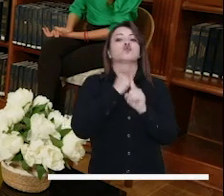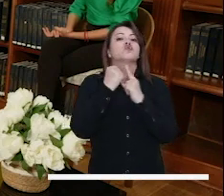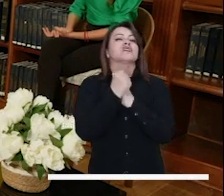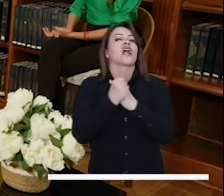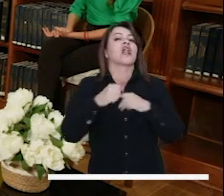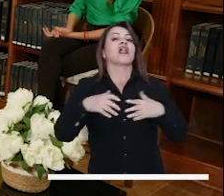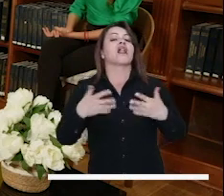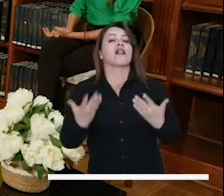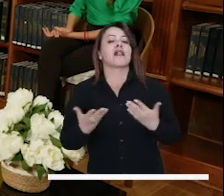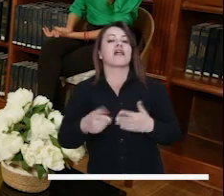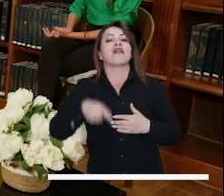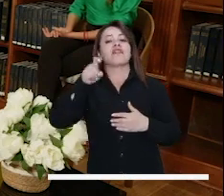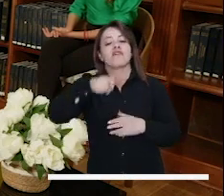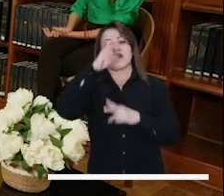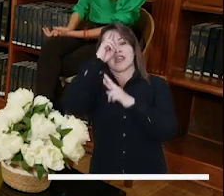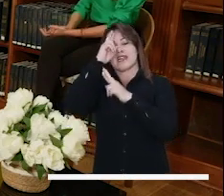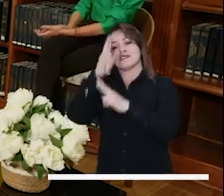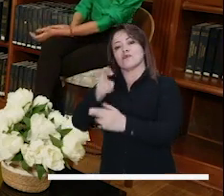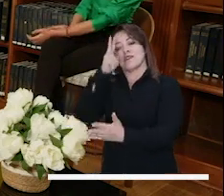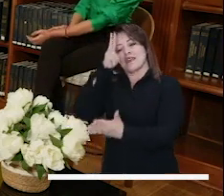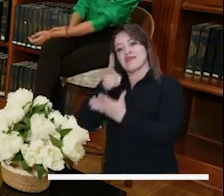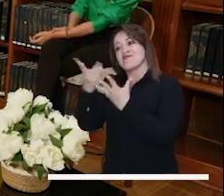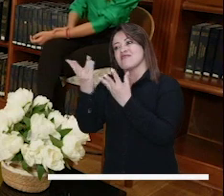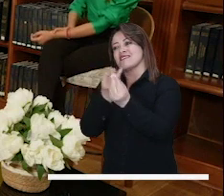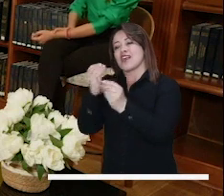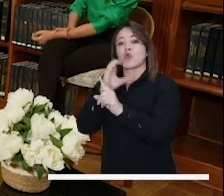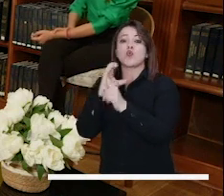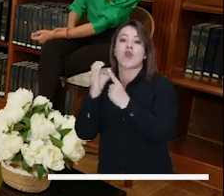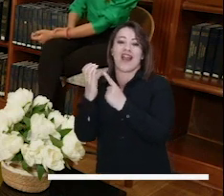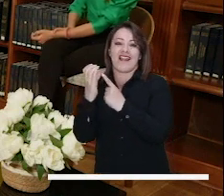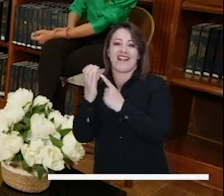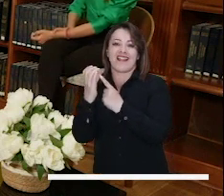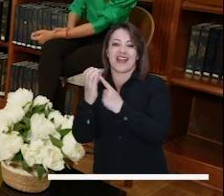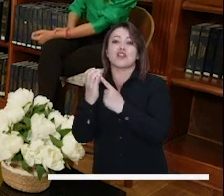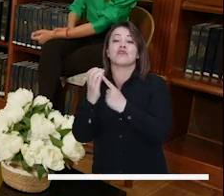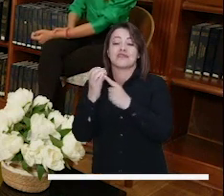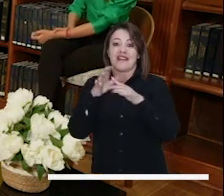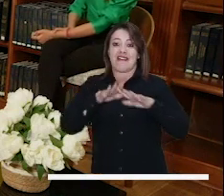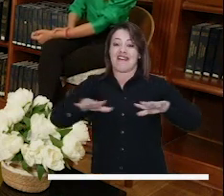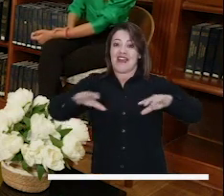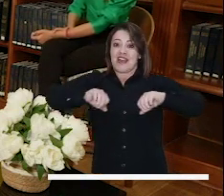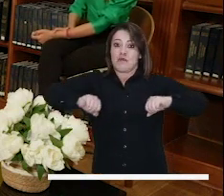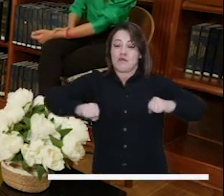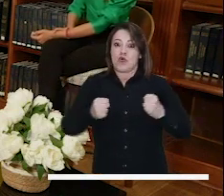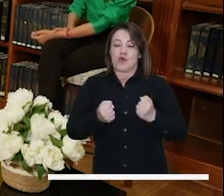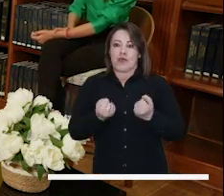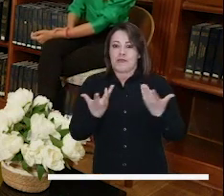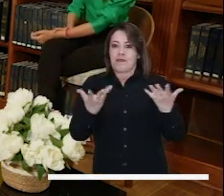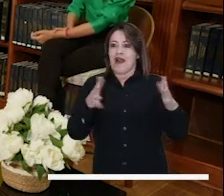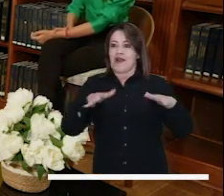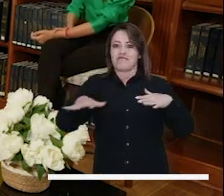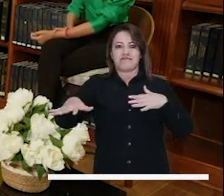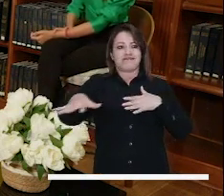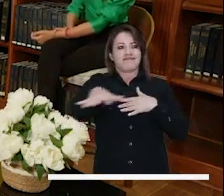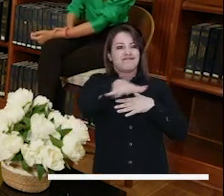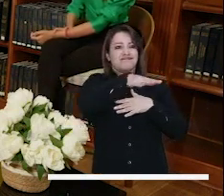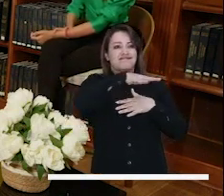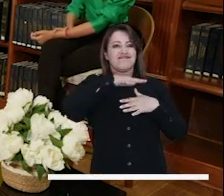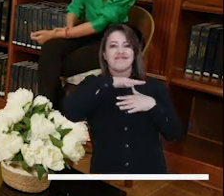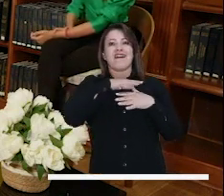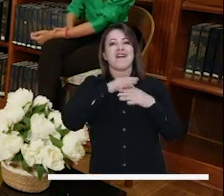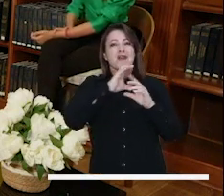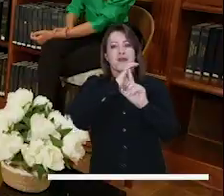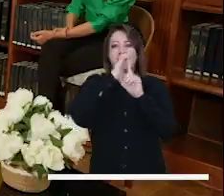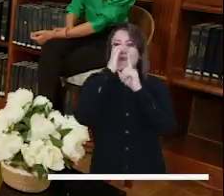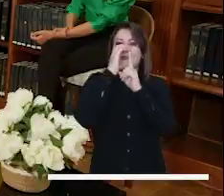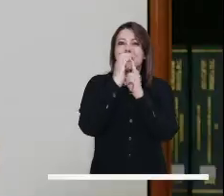sostenibilidad en materia social, tiene que ser el respeto a la diversidad cultural. Entonces yo veo una ciudad viva de noche con una